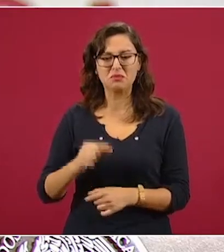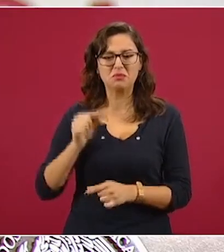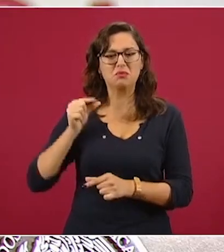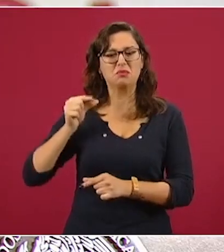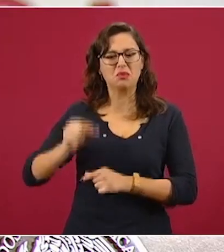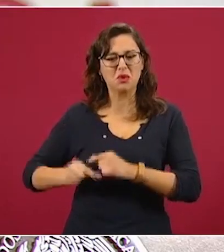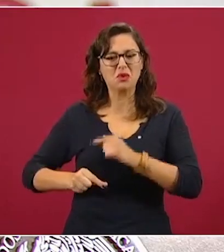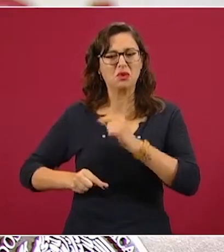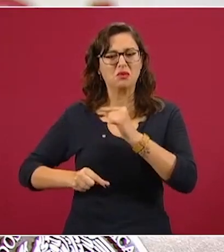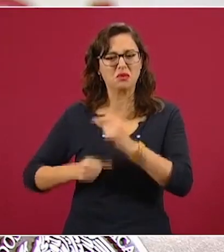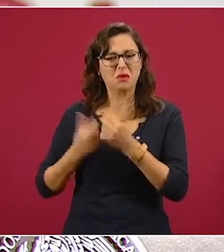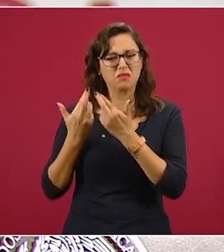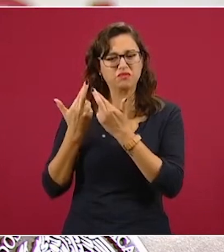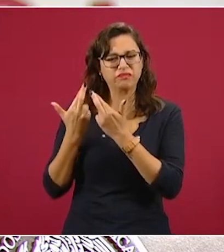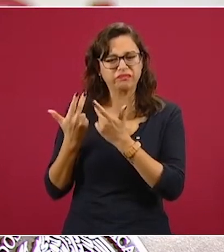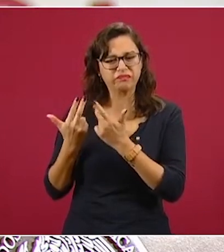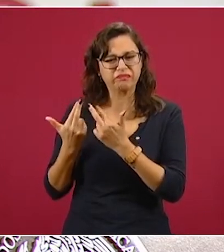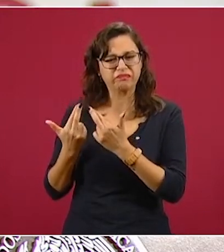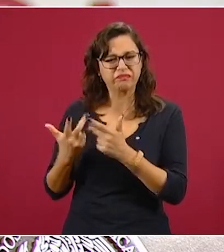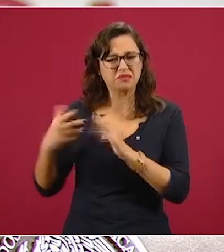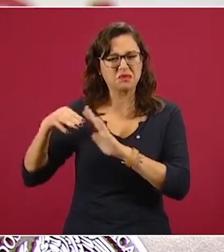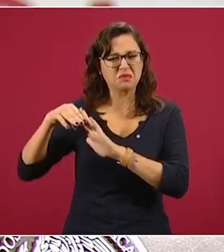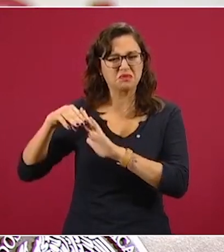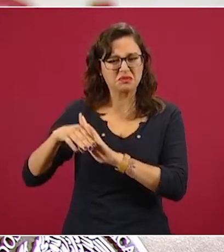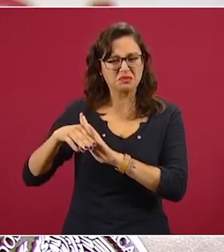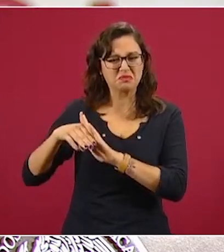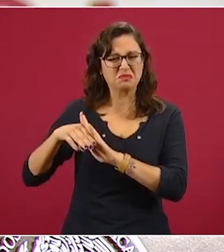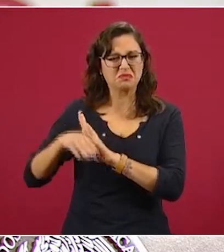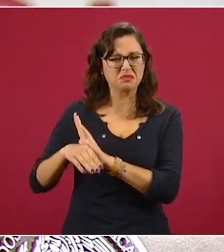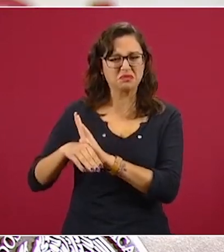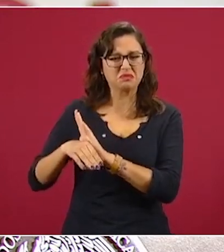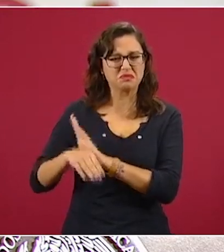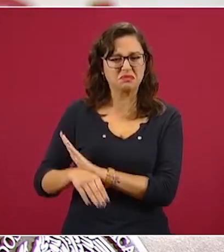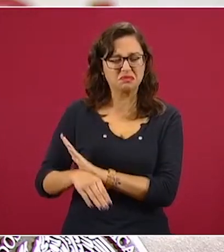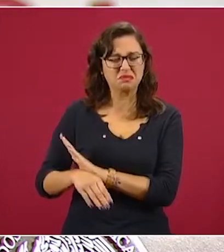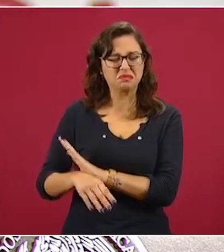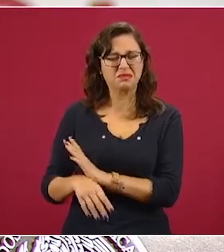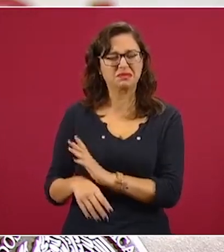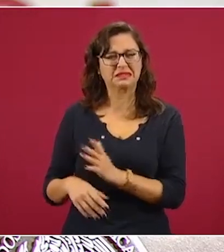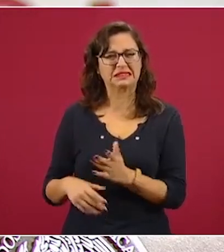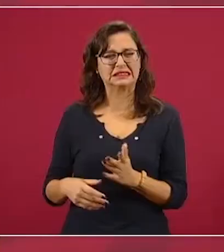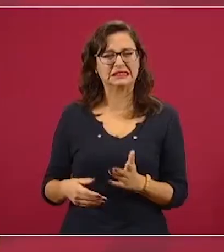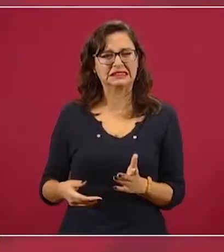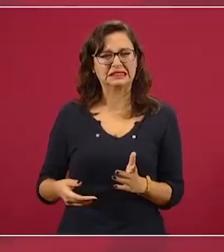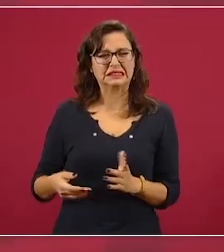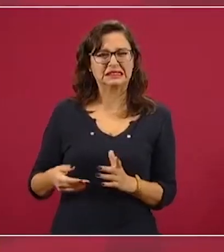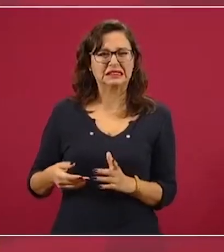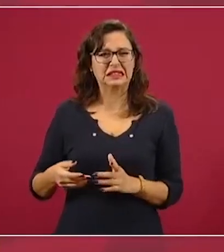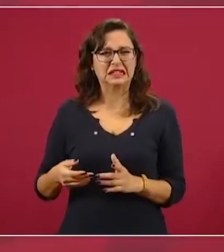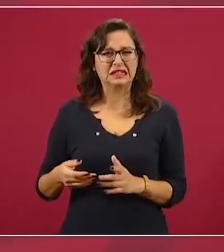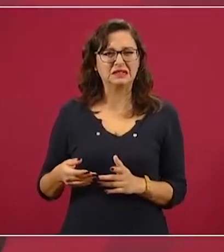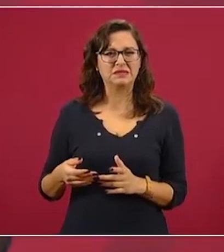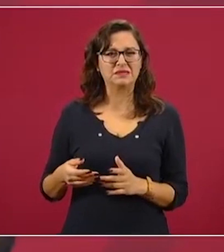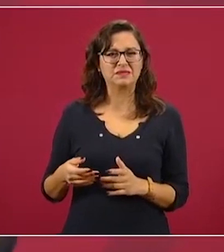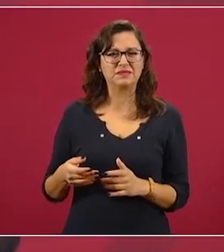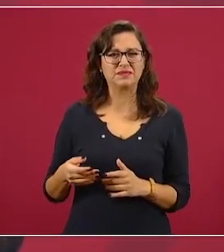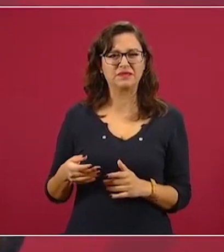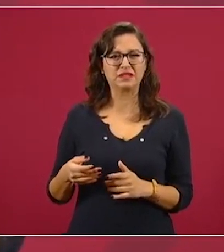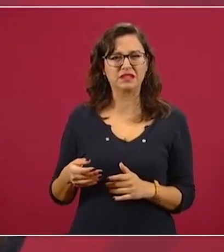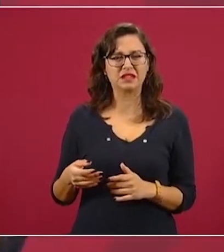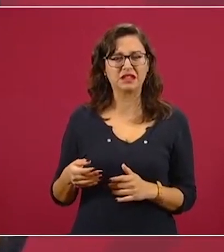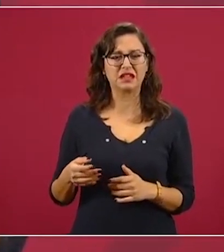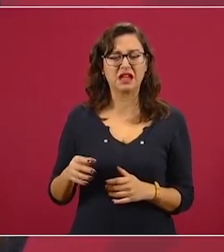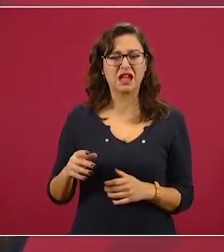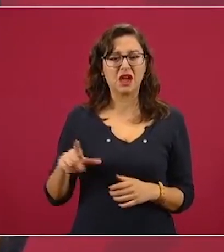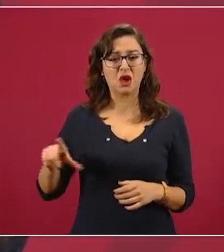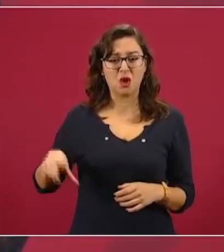degradando la función pública,